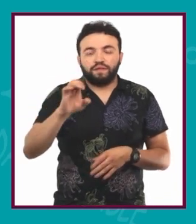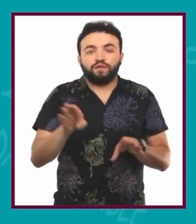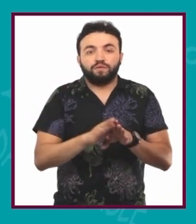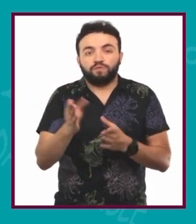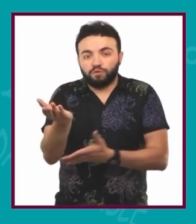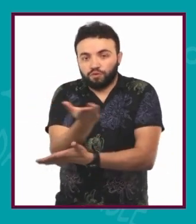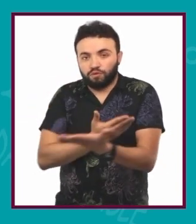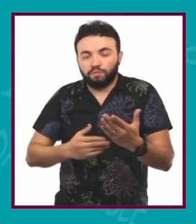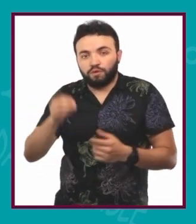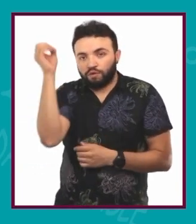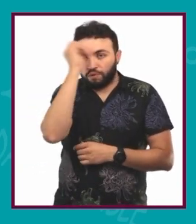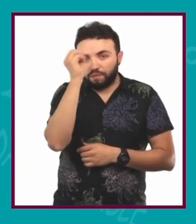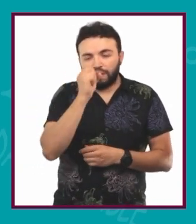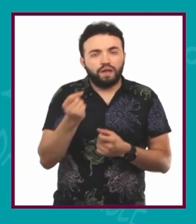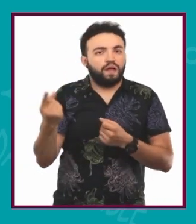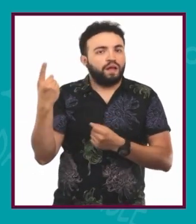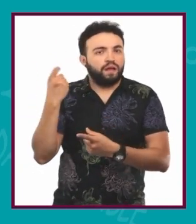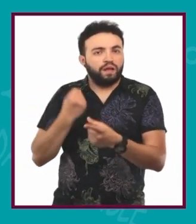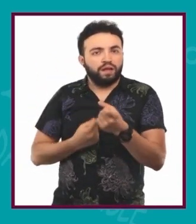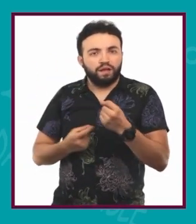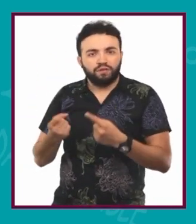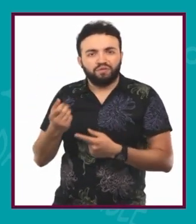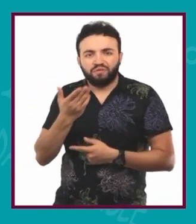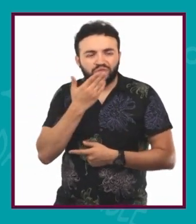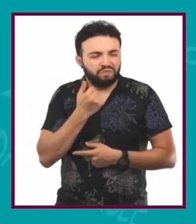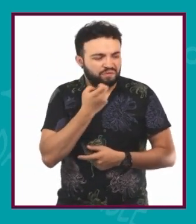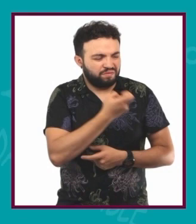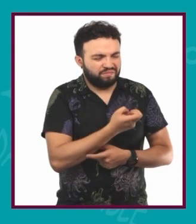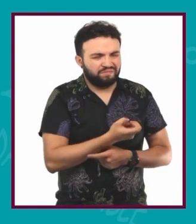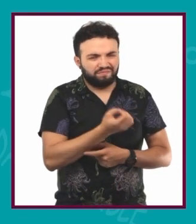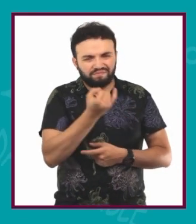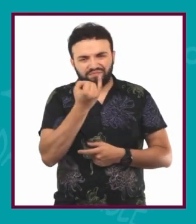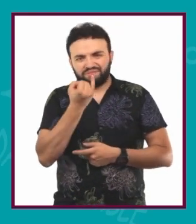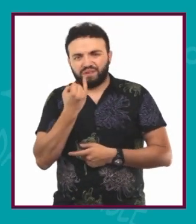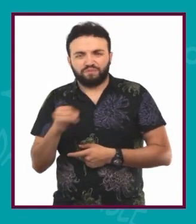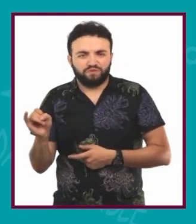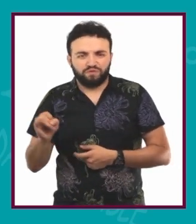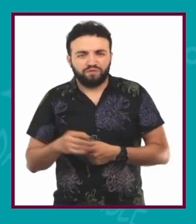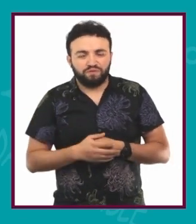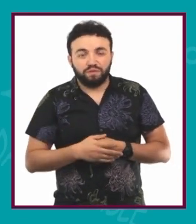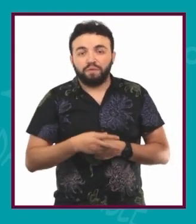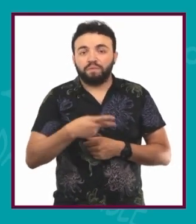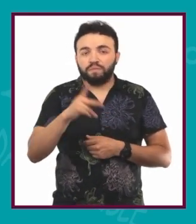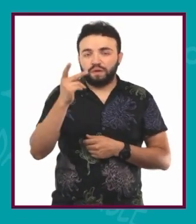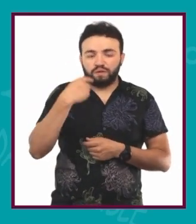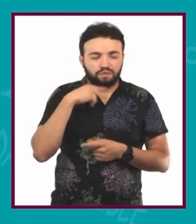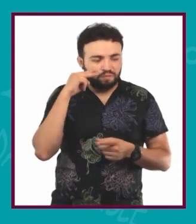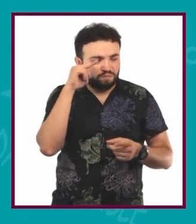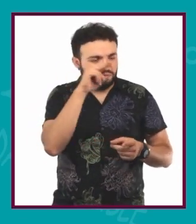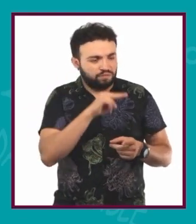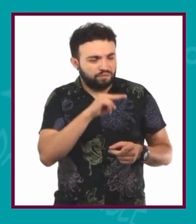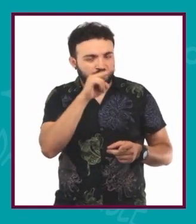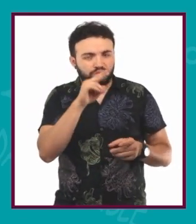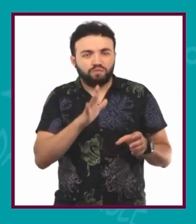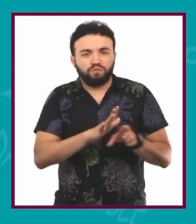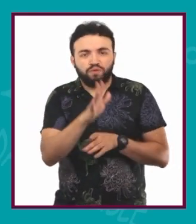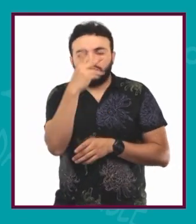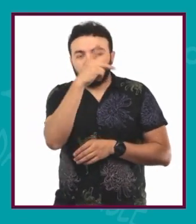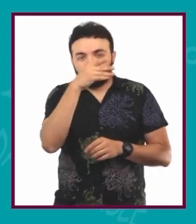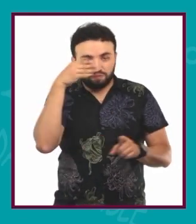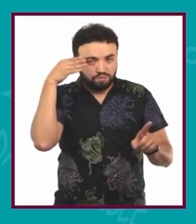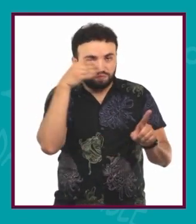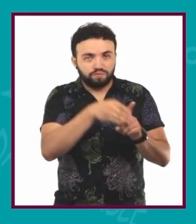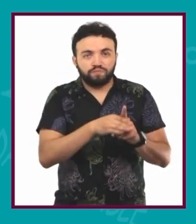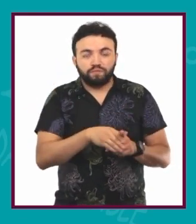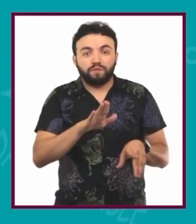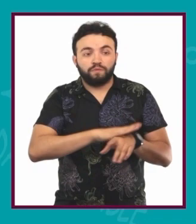opiniones que aunque sinceramente algunas no tienen nada que ver con la otra, pues sí trato de apreciar lo más que se puede de su punto de vista,